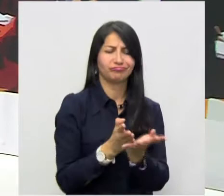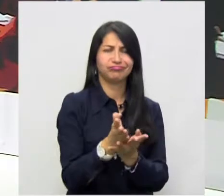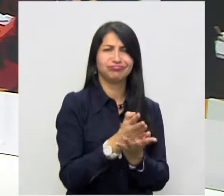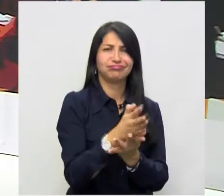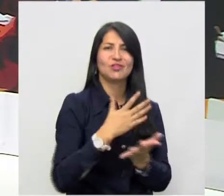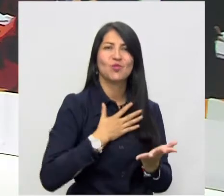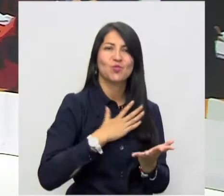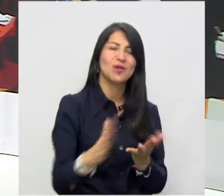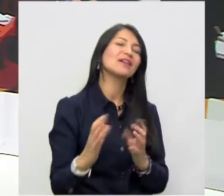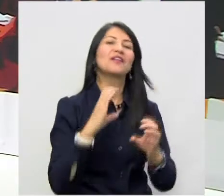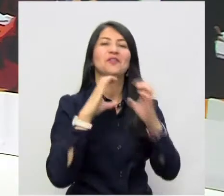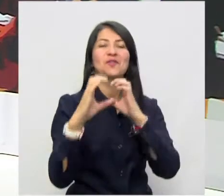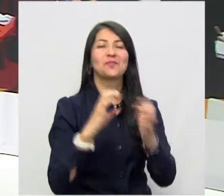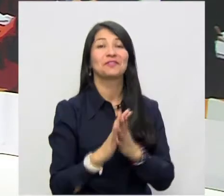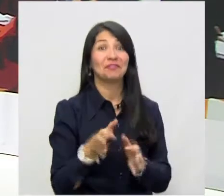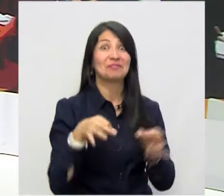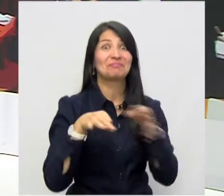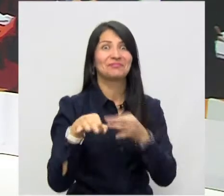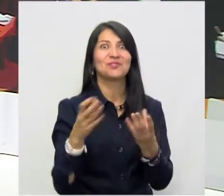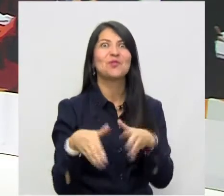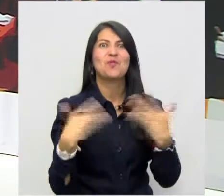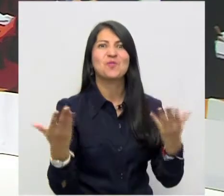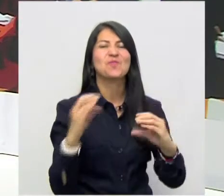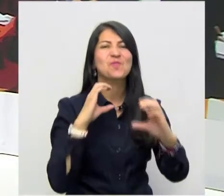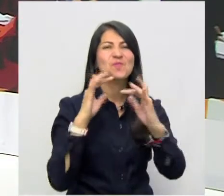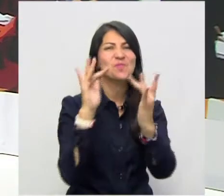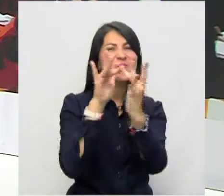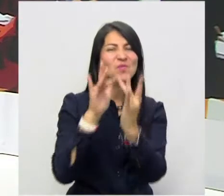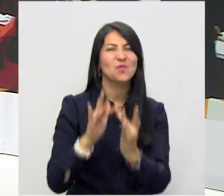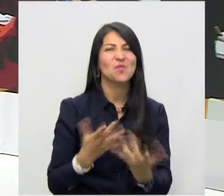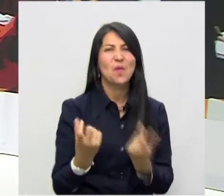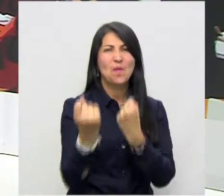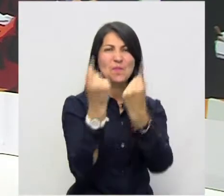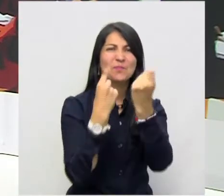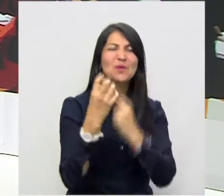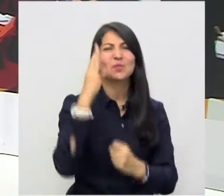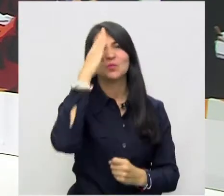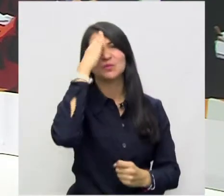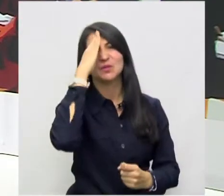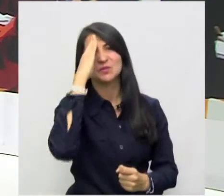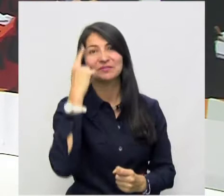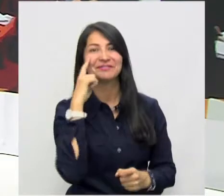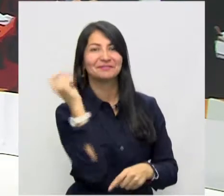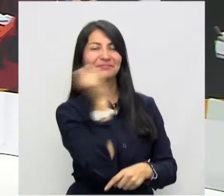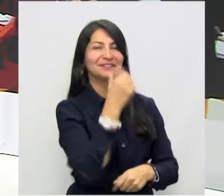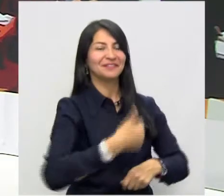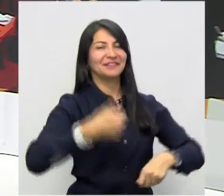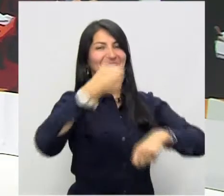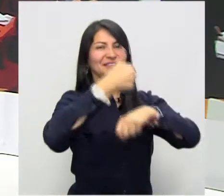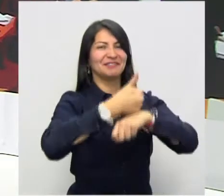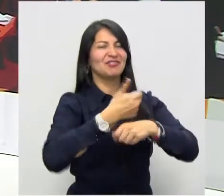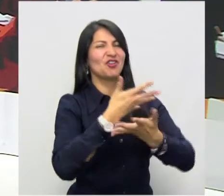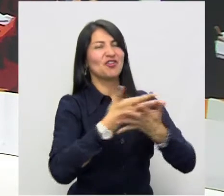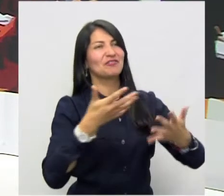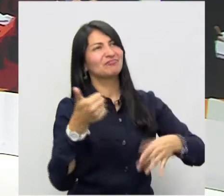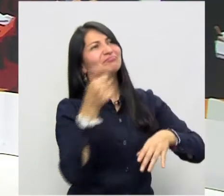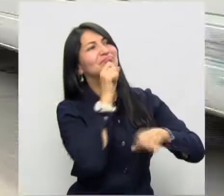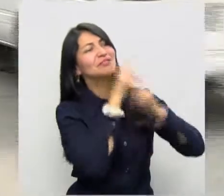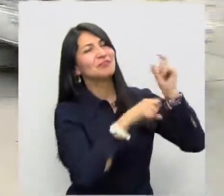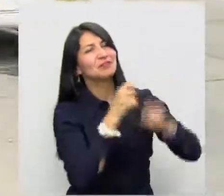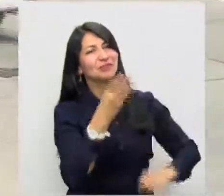En Colombia tiene control. Les explicamos cómo podrán formular sus preguntas e inquietudes al Contralor General y a su equipo directivo.